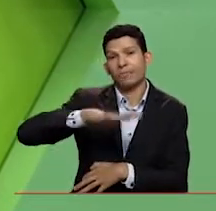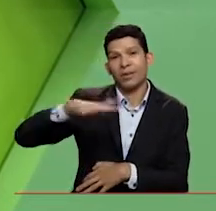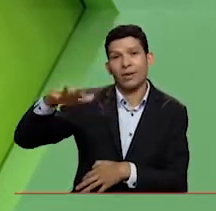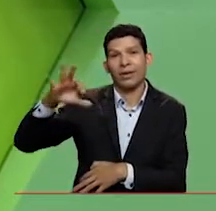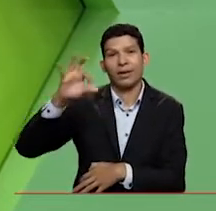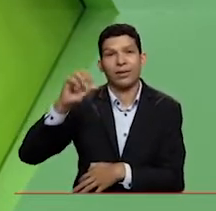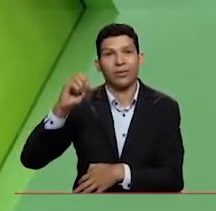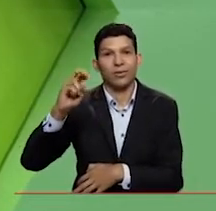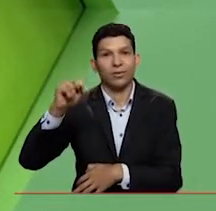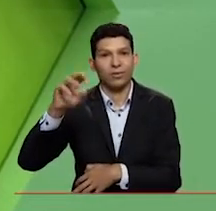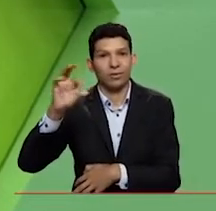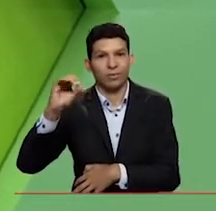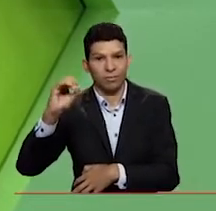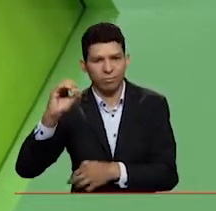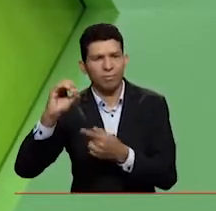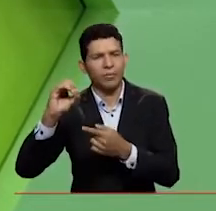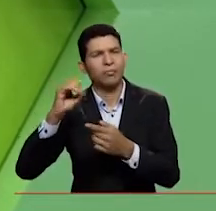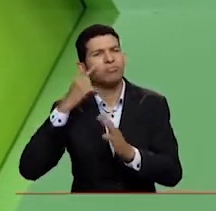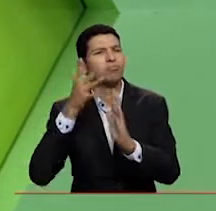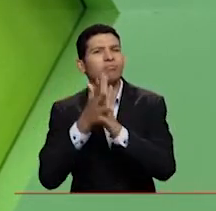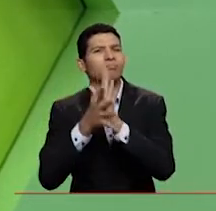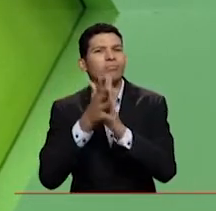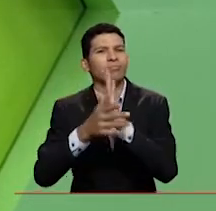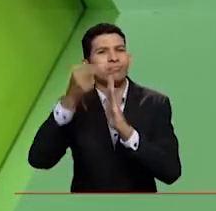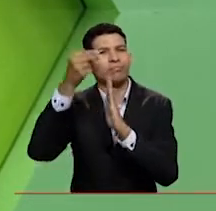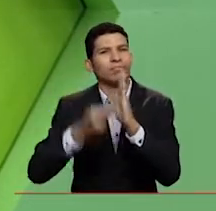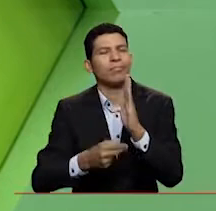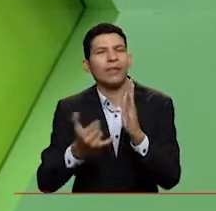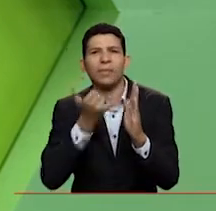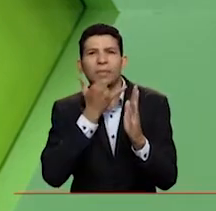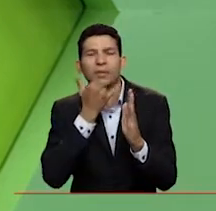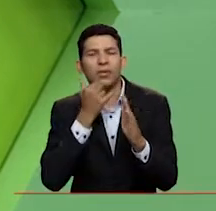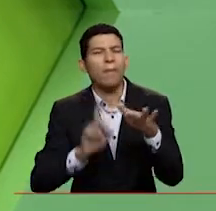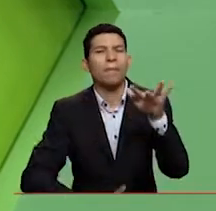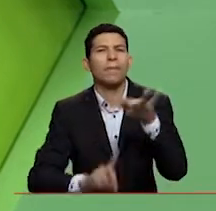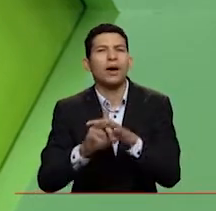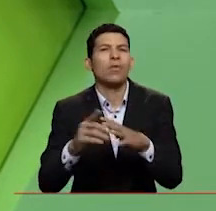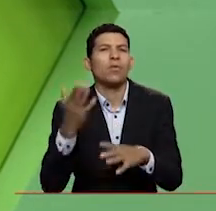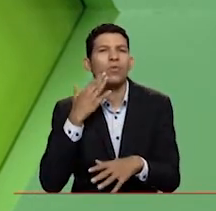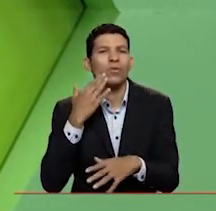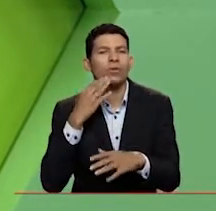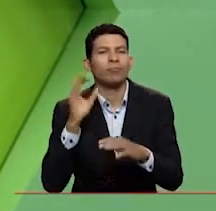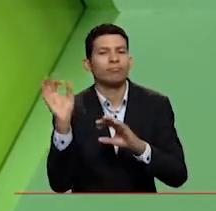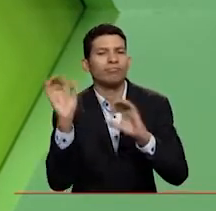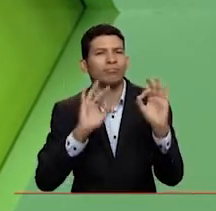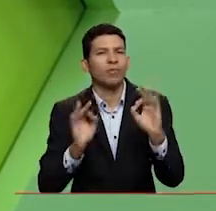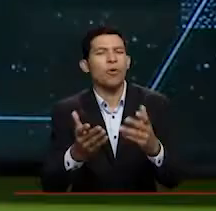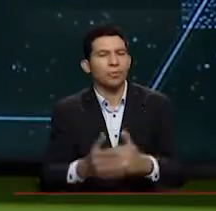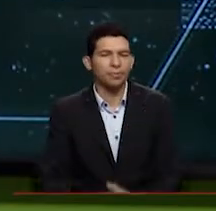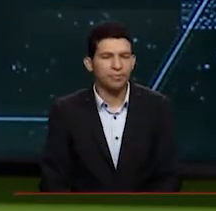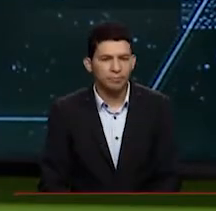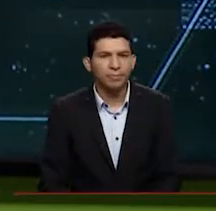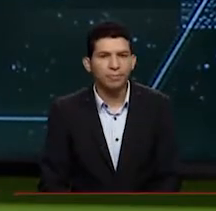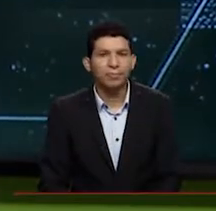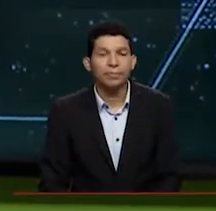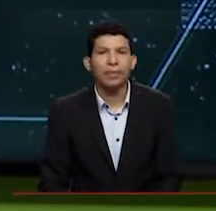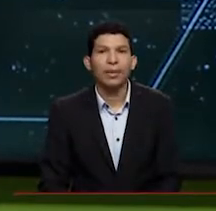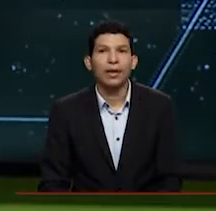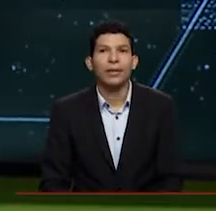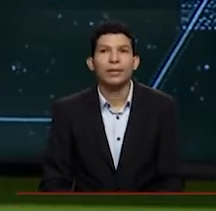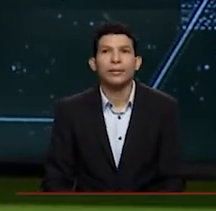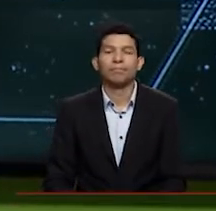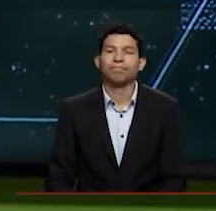¿Por qué no nos hace usted un poquito esa remembranza, esa historia, desde cuándo existen como organización? ¿Cómo ha sido ese trabajo? Bueno, pues,